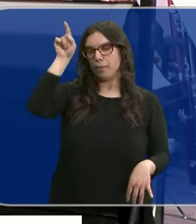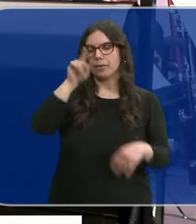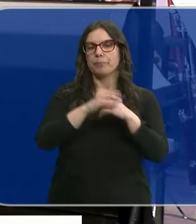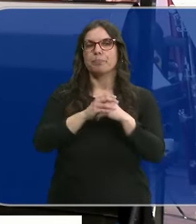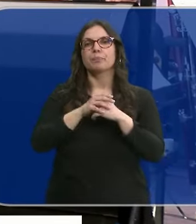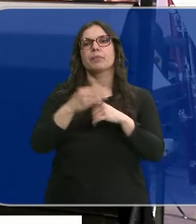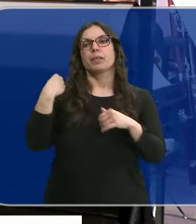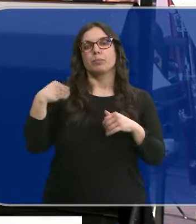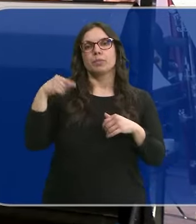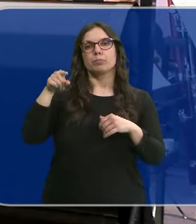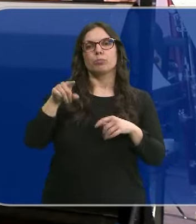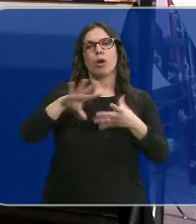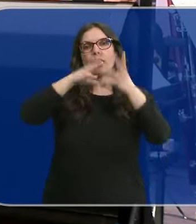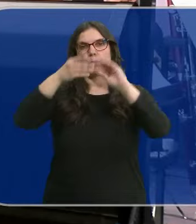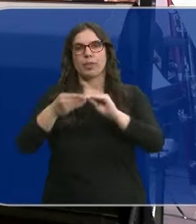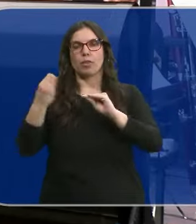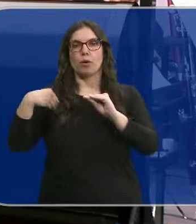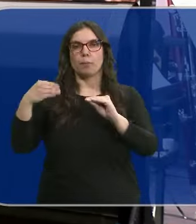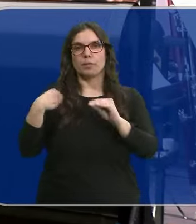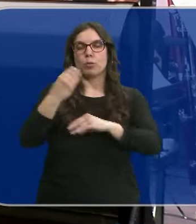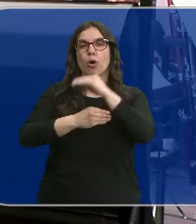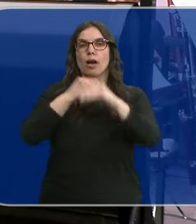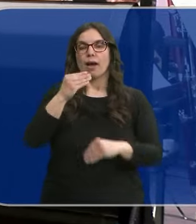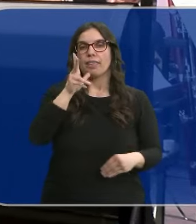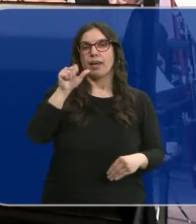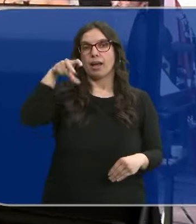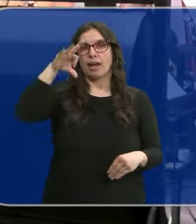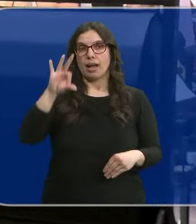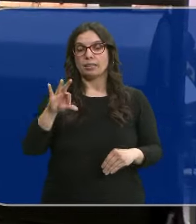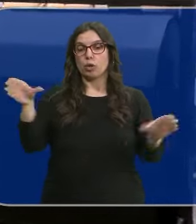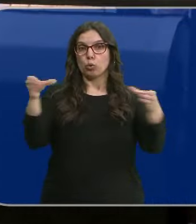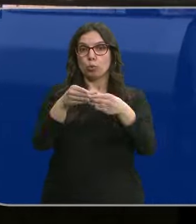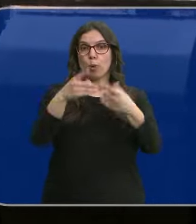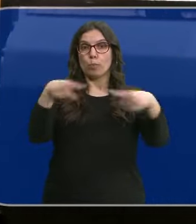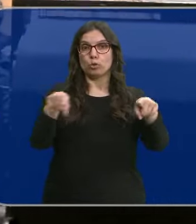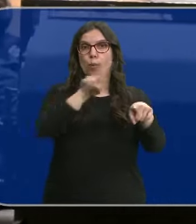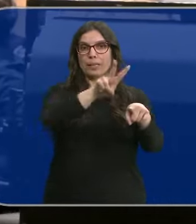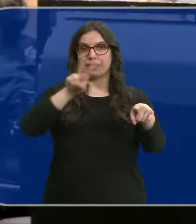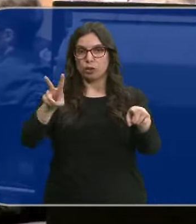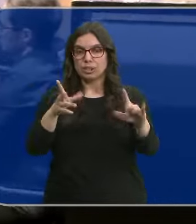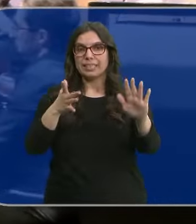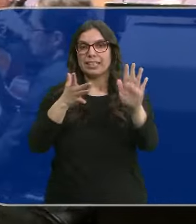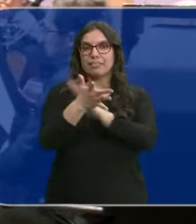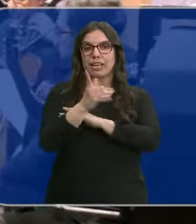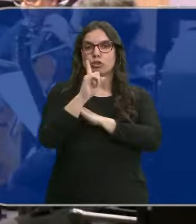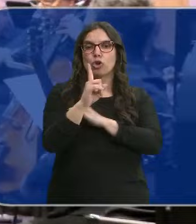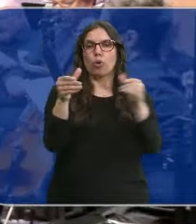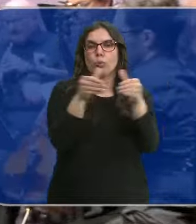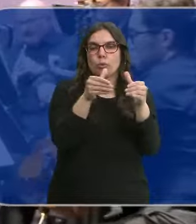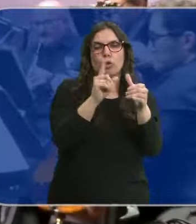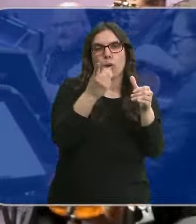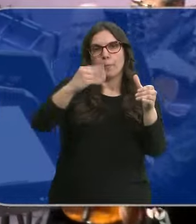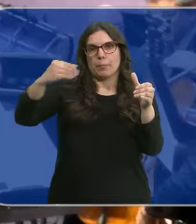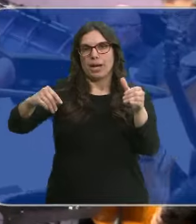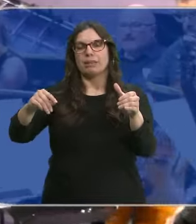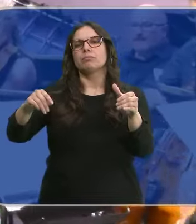Winterreise de Schubert en la versión para orquesta de Hans Sender para un grupo de 22 músicos que no solo incluye una orquesta de cámara también